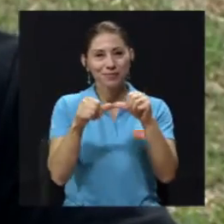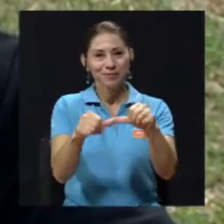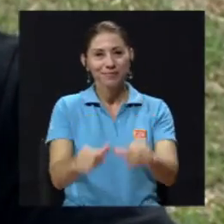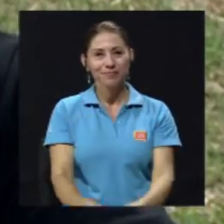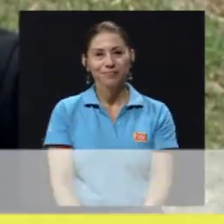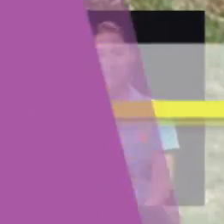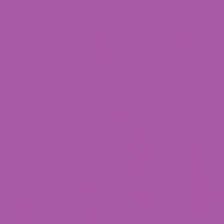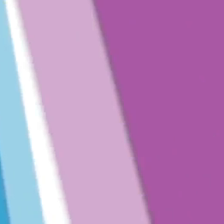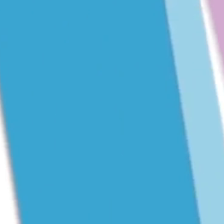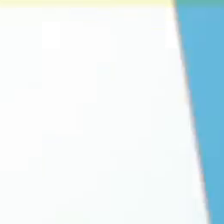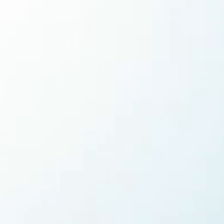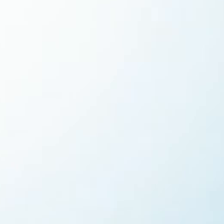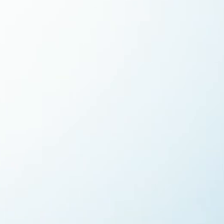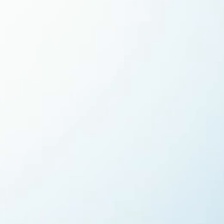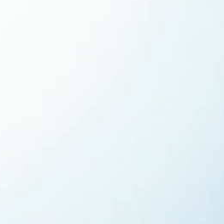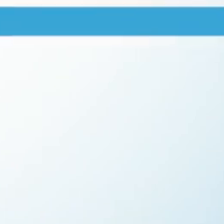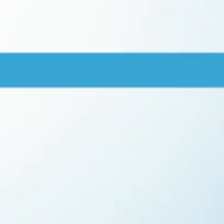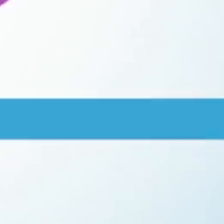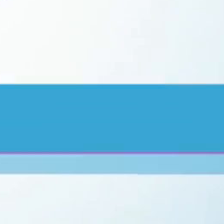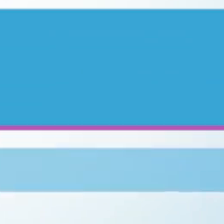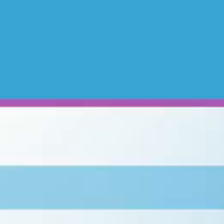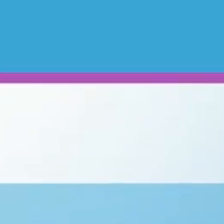regresamos. Gracias.